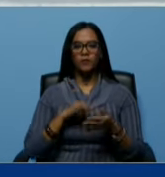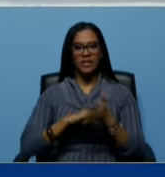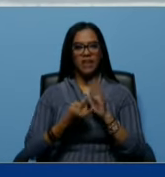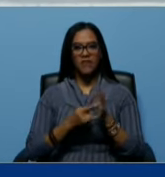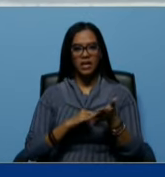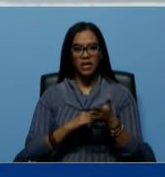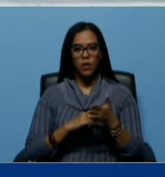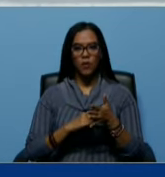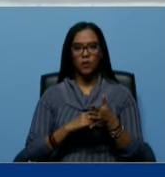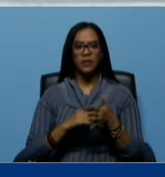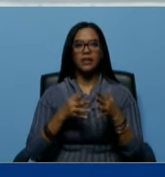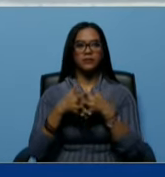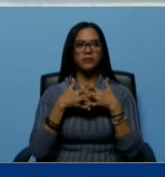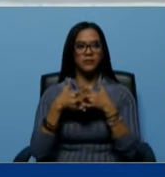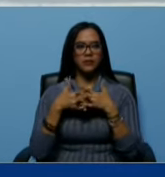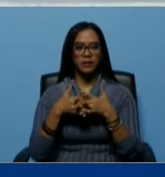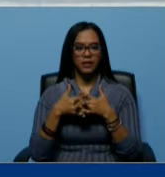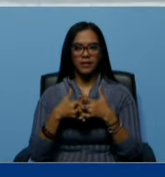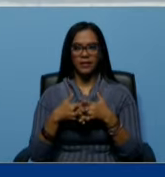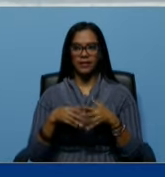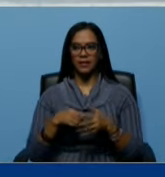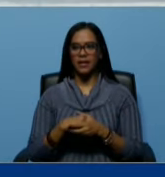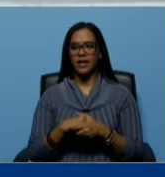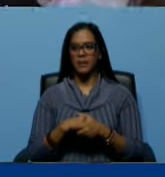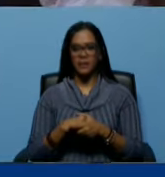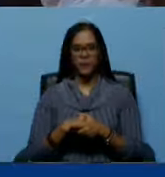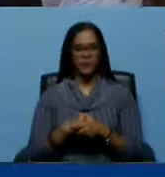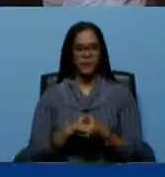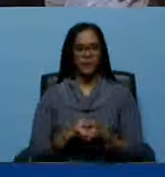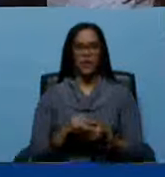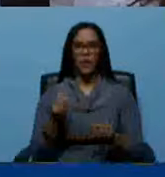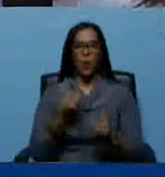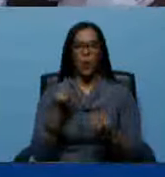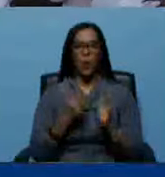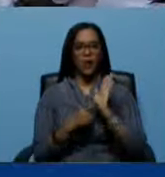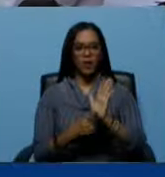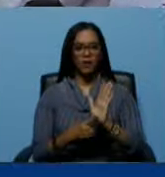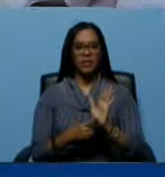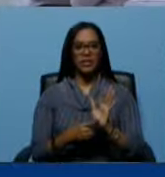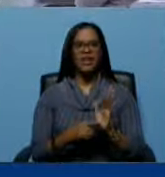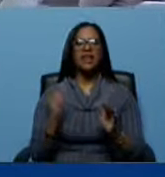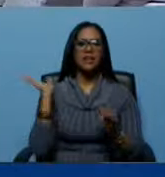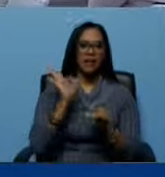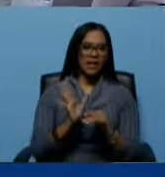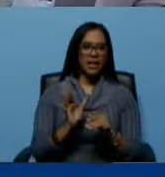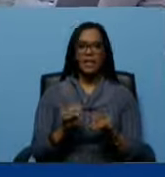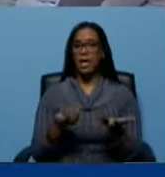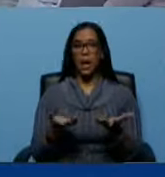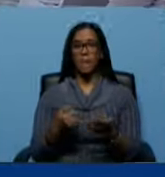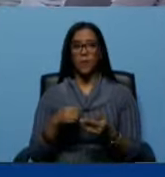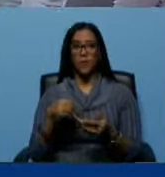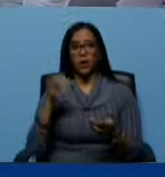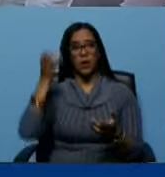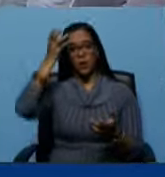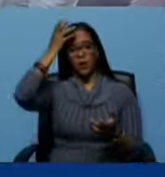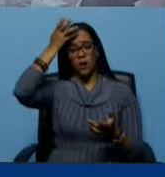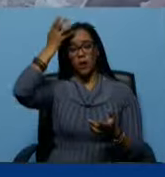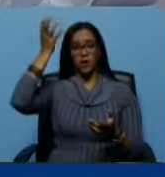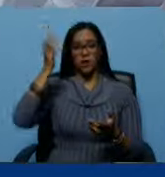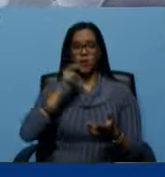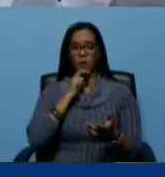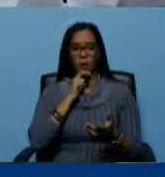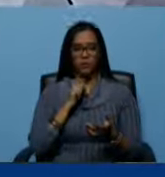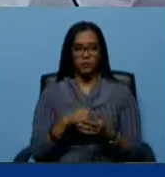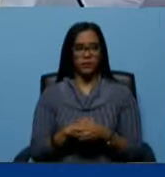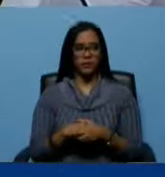imperialismo y el fascismo definió a Venezuela como la joya de la corona y venían por la joya de la corona Elon